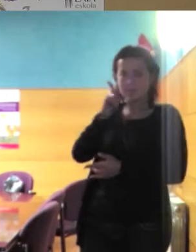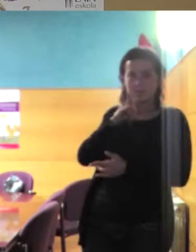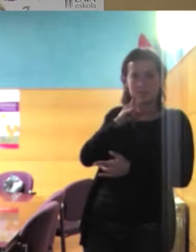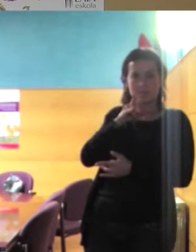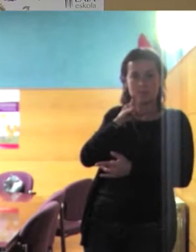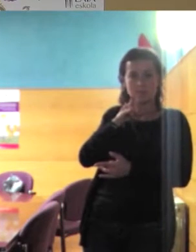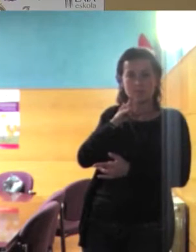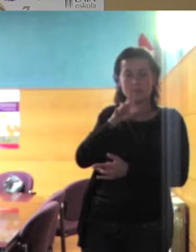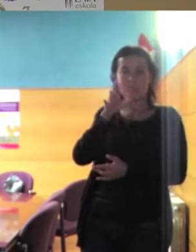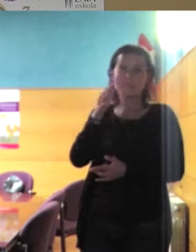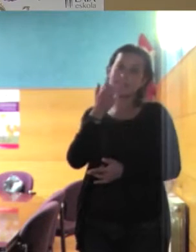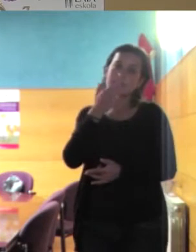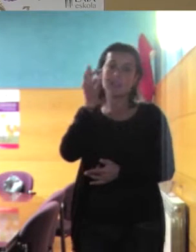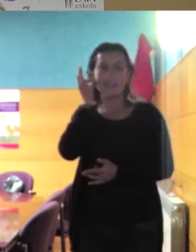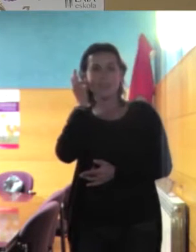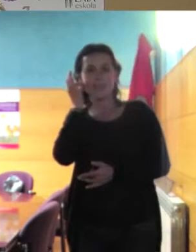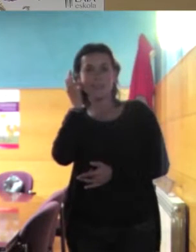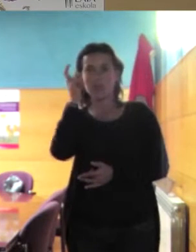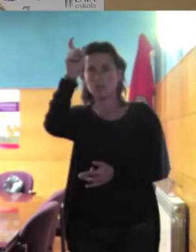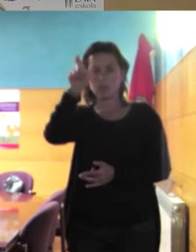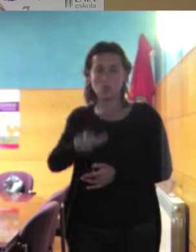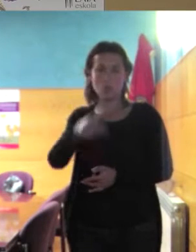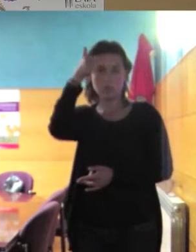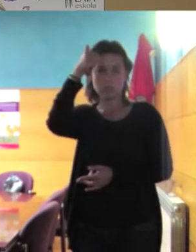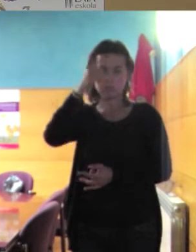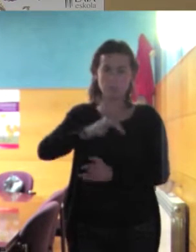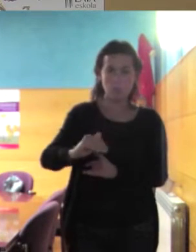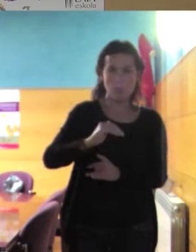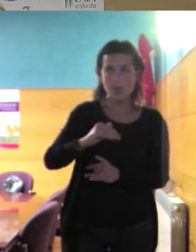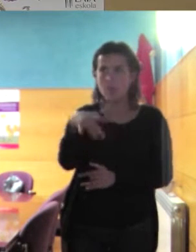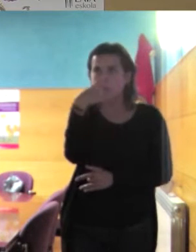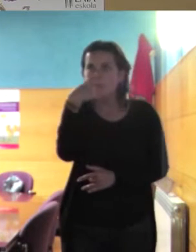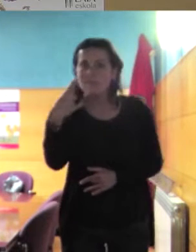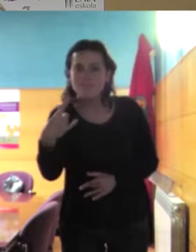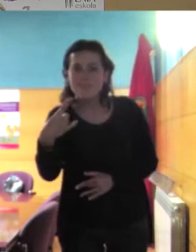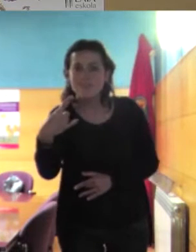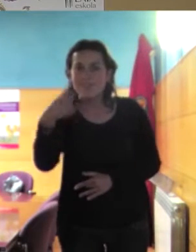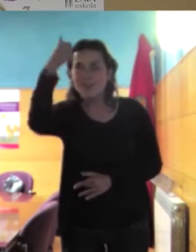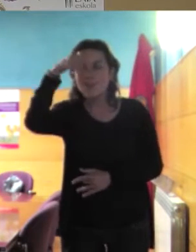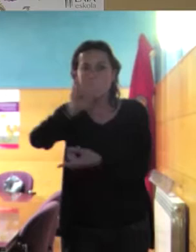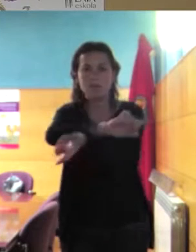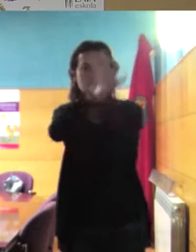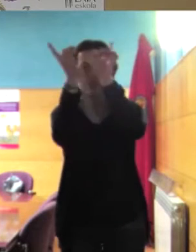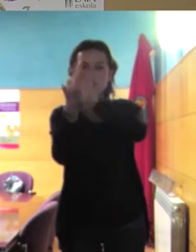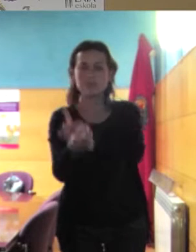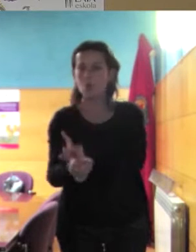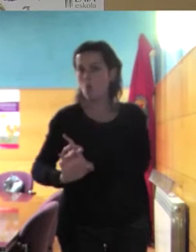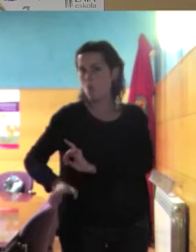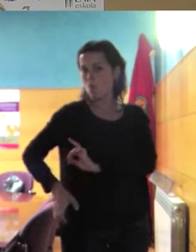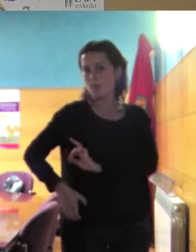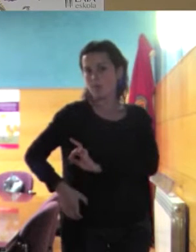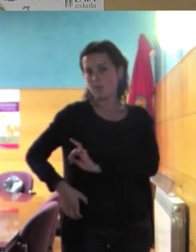enamoran del hombre malo consiguen que este deje de ser malo y se convierta en un príncipe encantador esto simbólicamente es